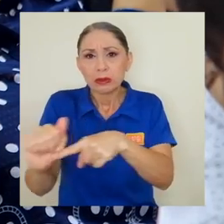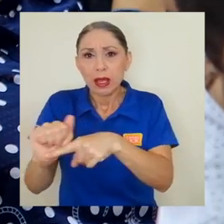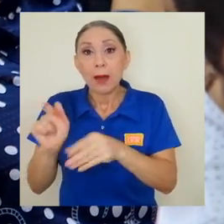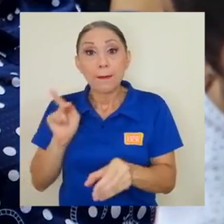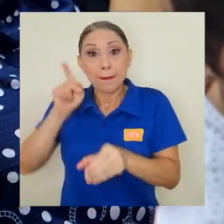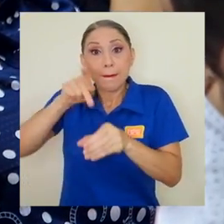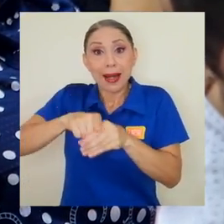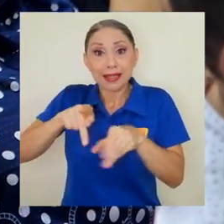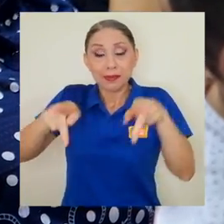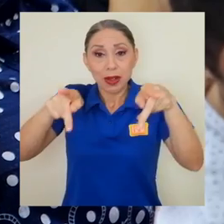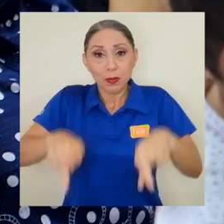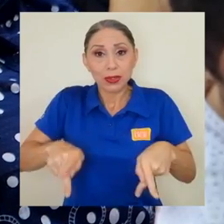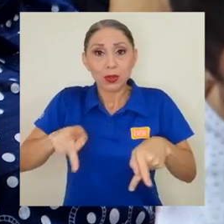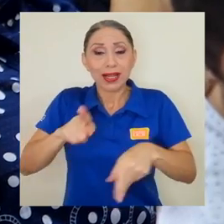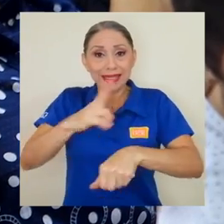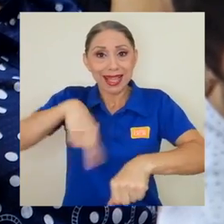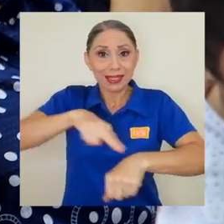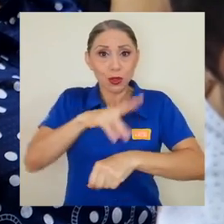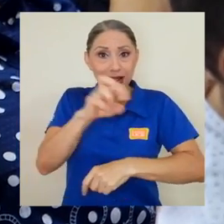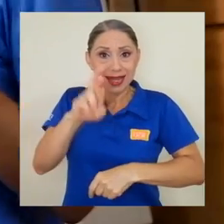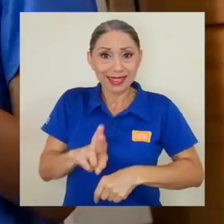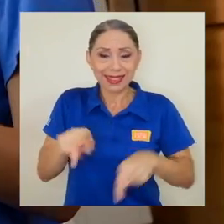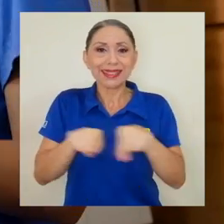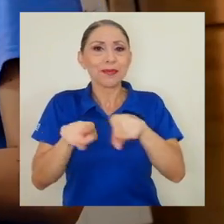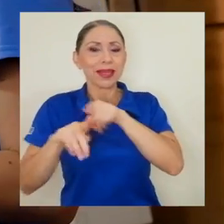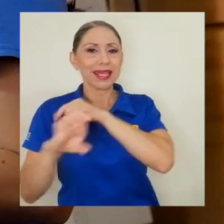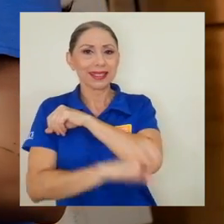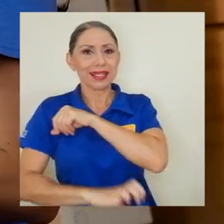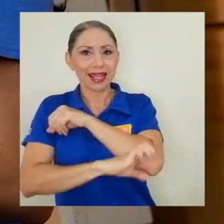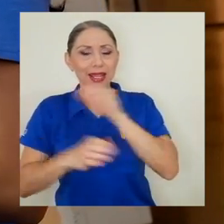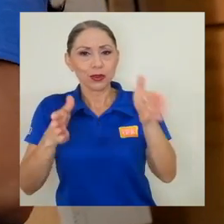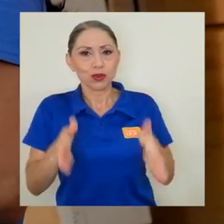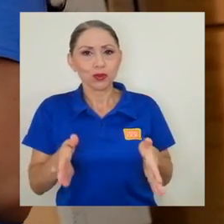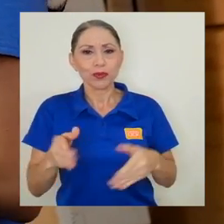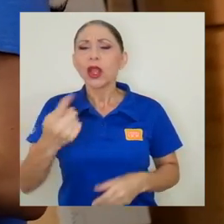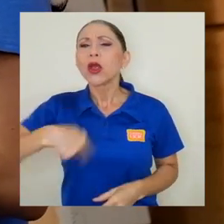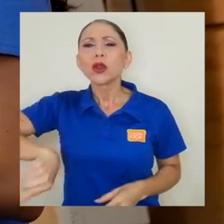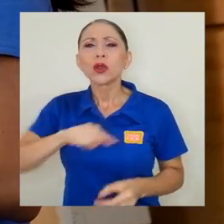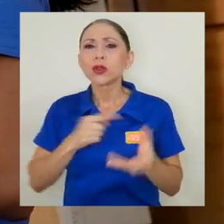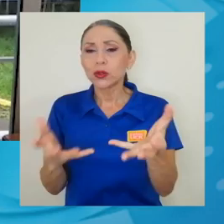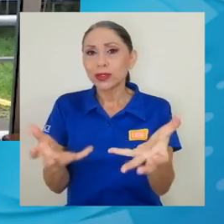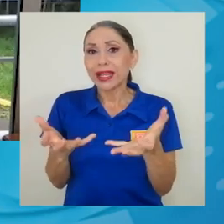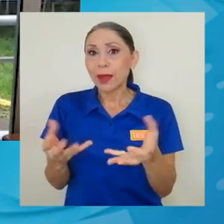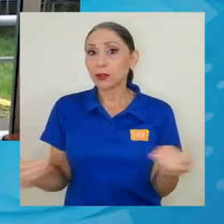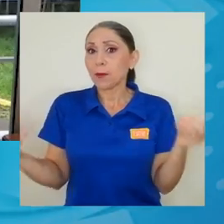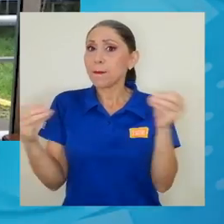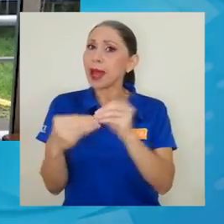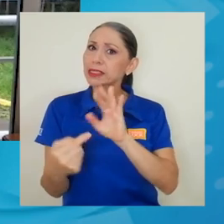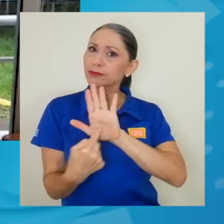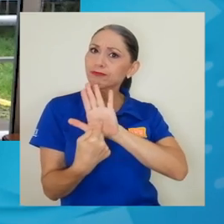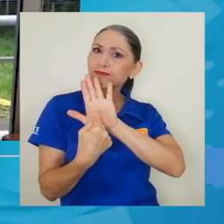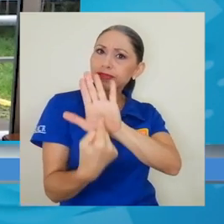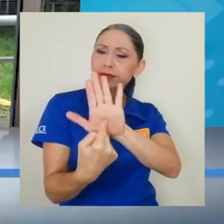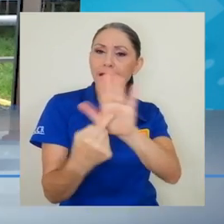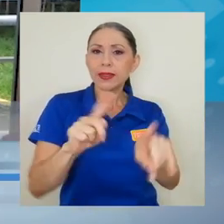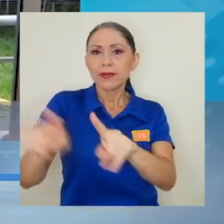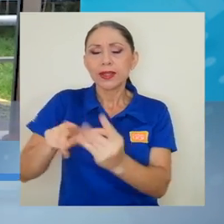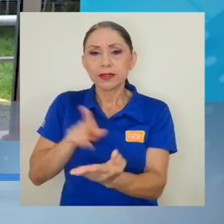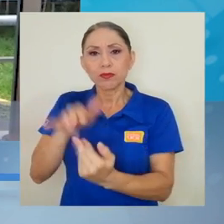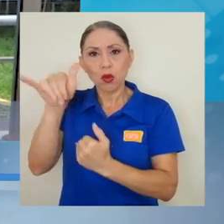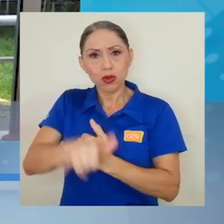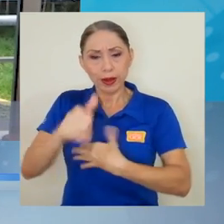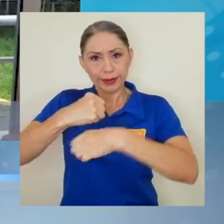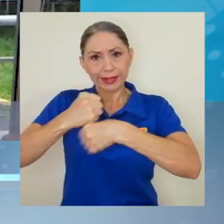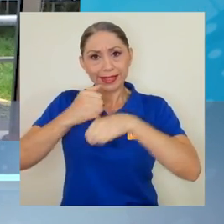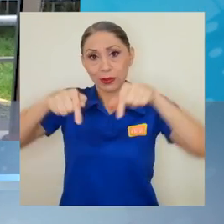en los que participaron nacionales y extranjeros. Nosotros lo que queríamos era poder darle mayor visibilidad a